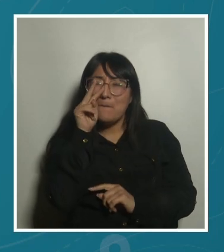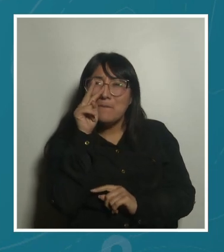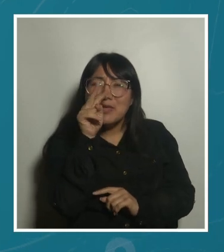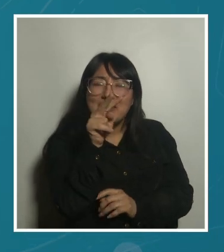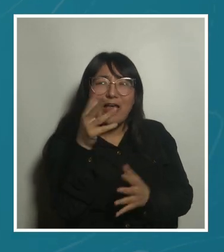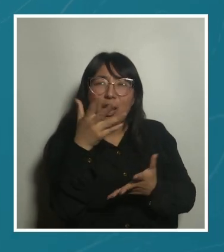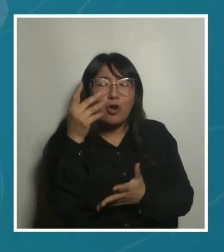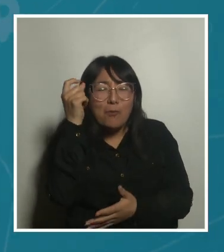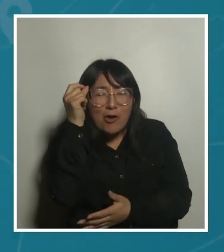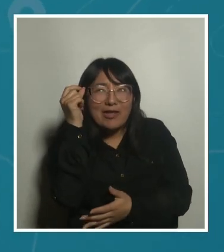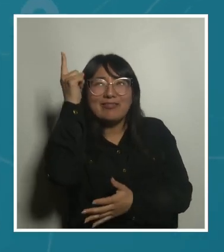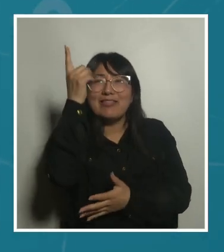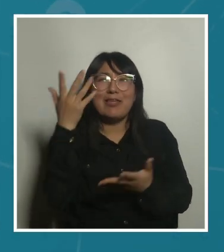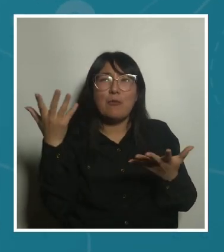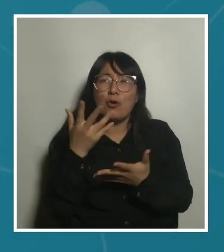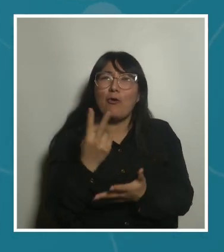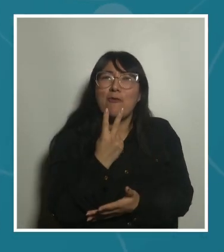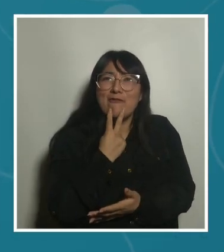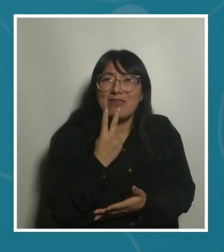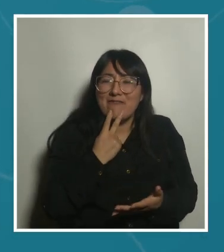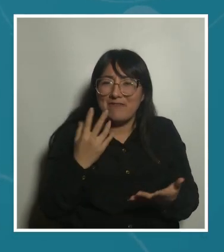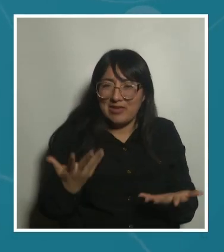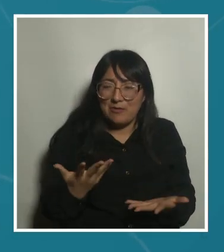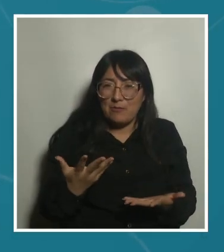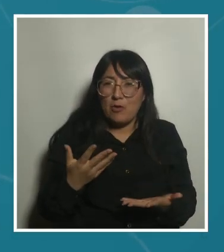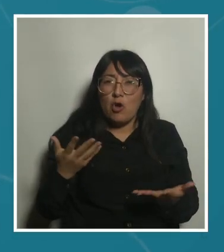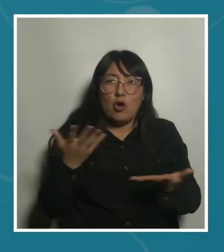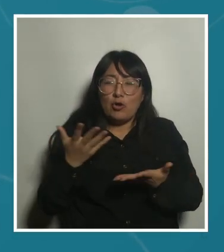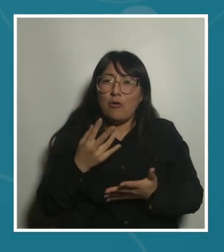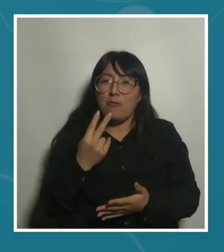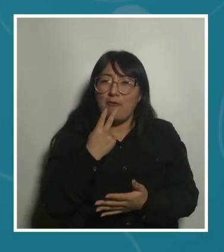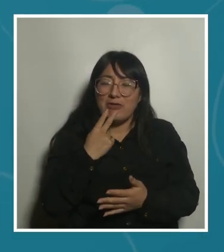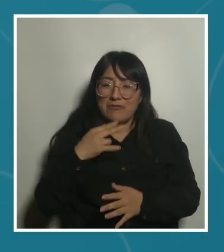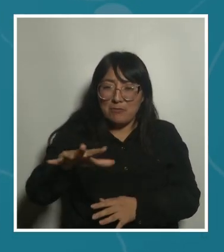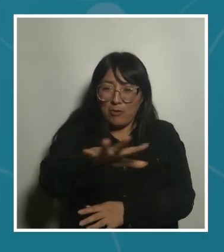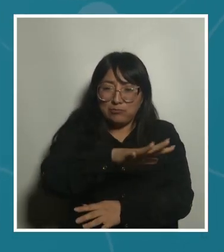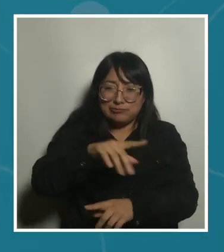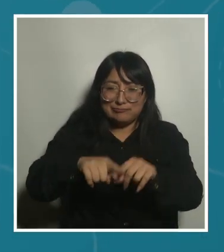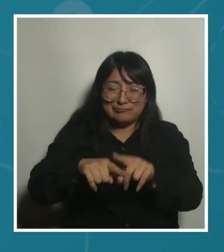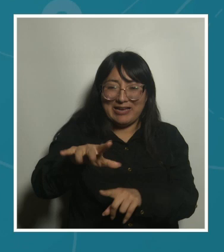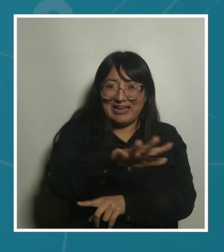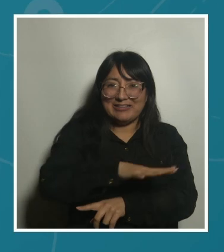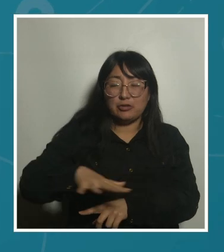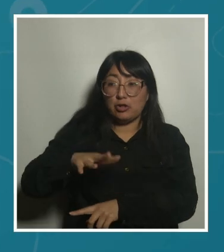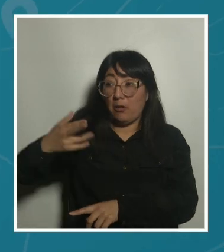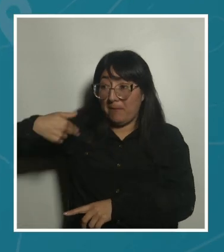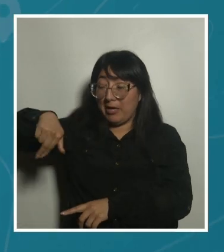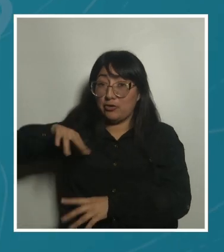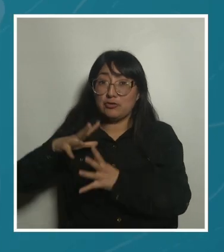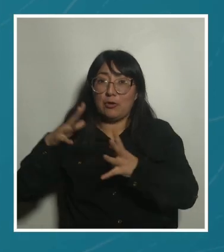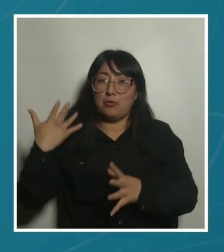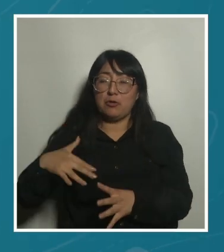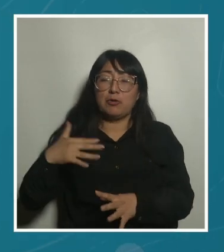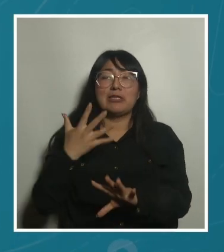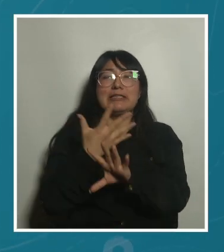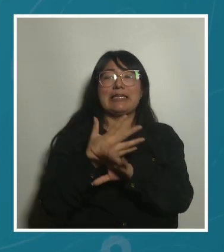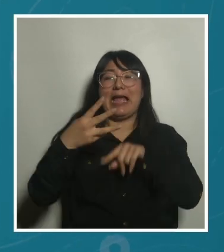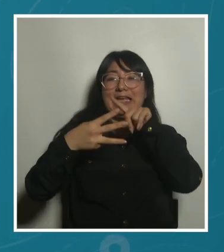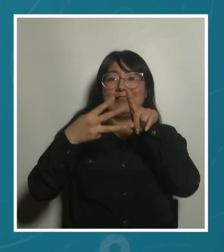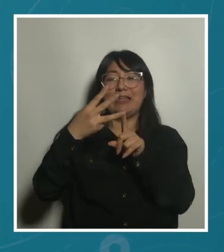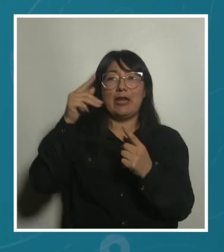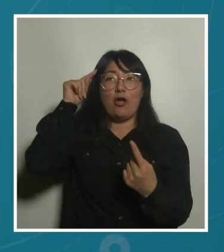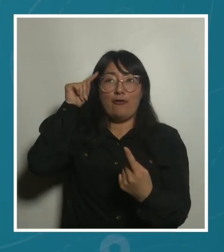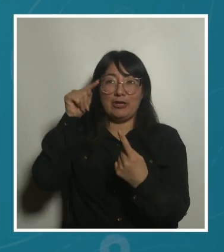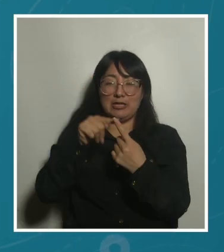construimos y cómo vivimos y habitamos los territorios y las ciudades. Y para nosotras existen como tres grandes objetivos